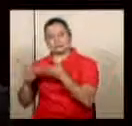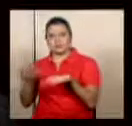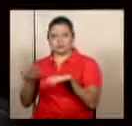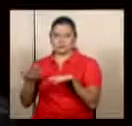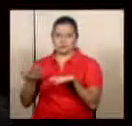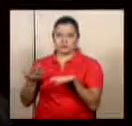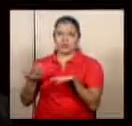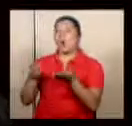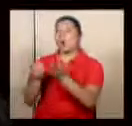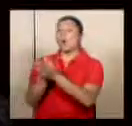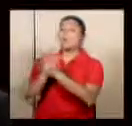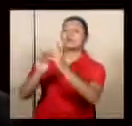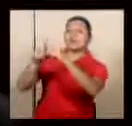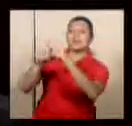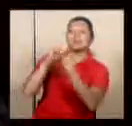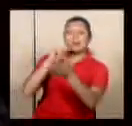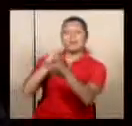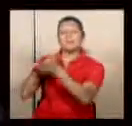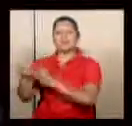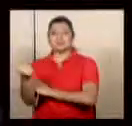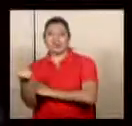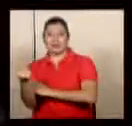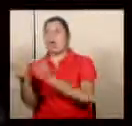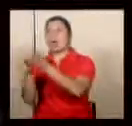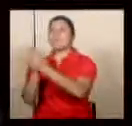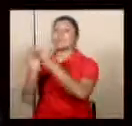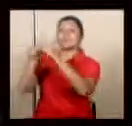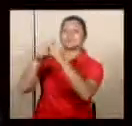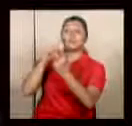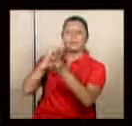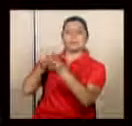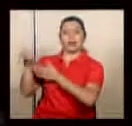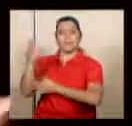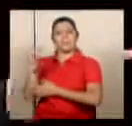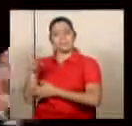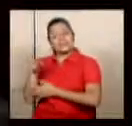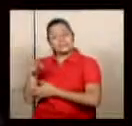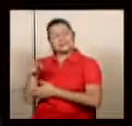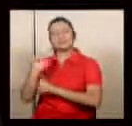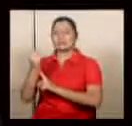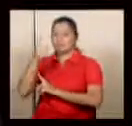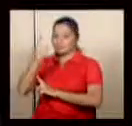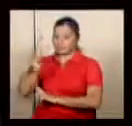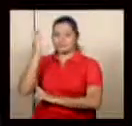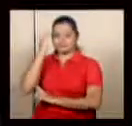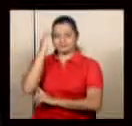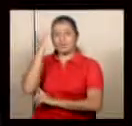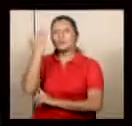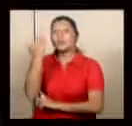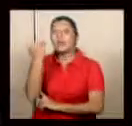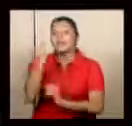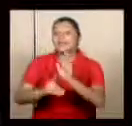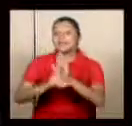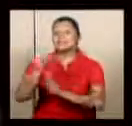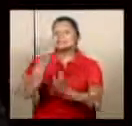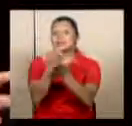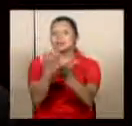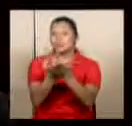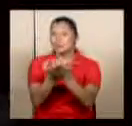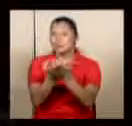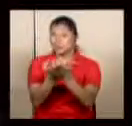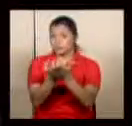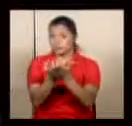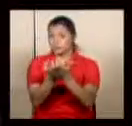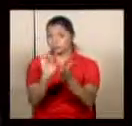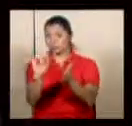pagar planilla o para pagar pensiones y esto es una situación que tiene que preocuparnos a todos, especialmente porque el crecimiento económico, según